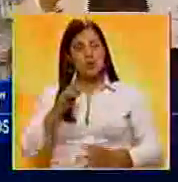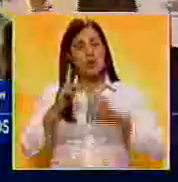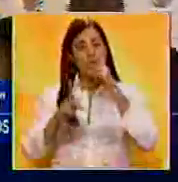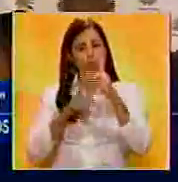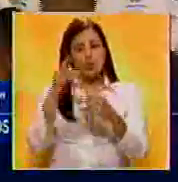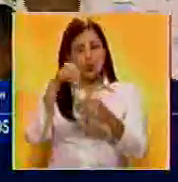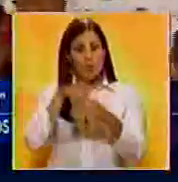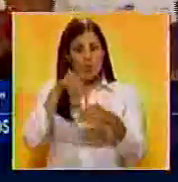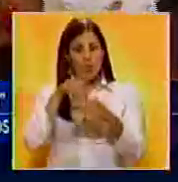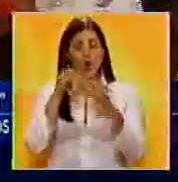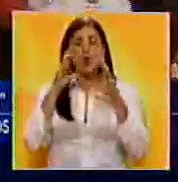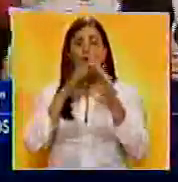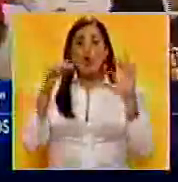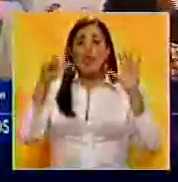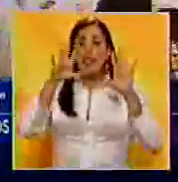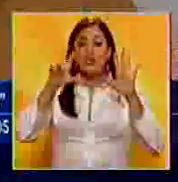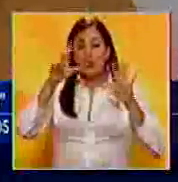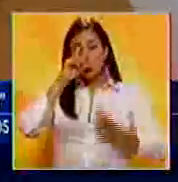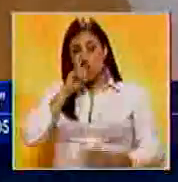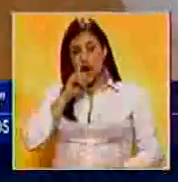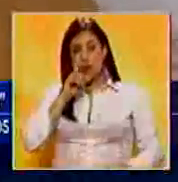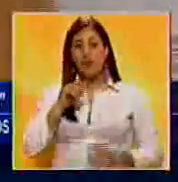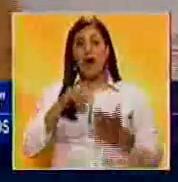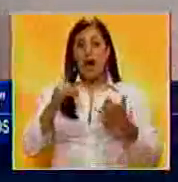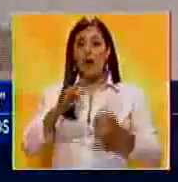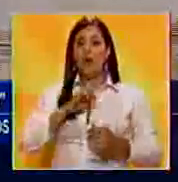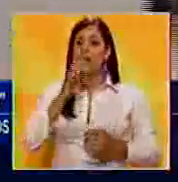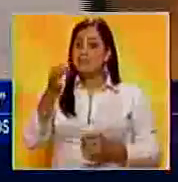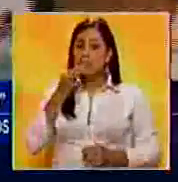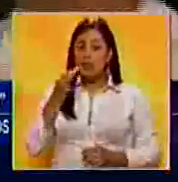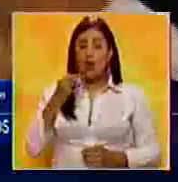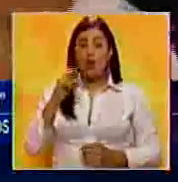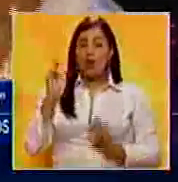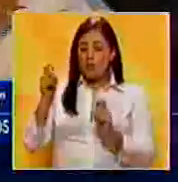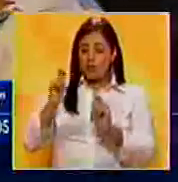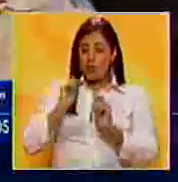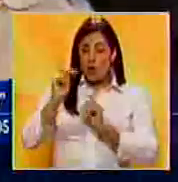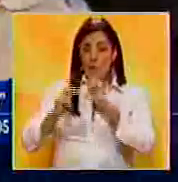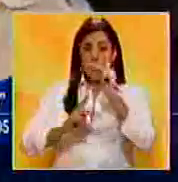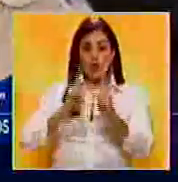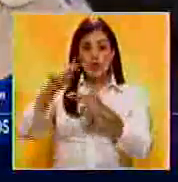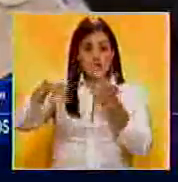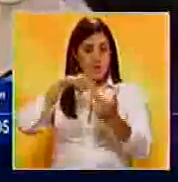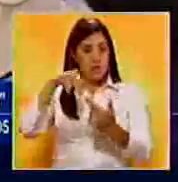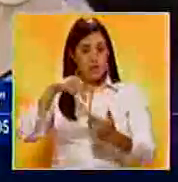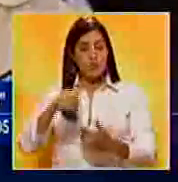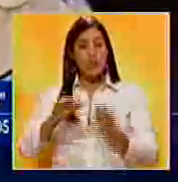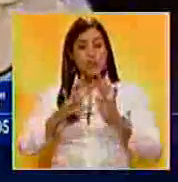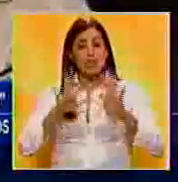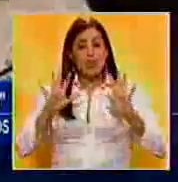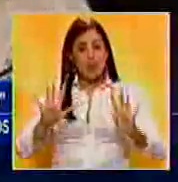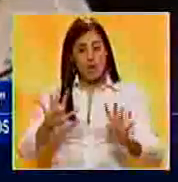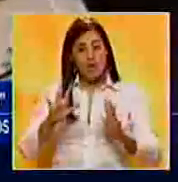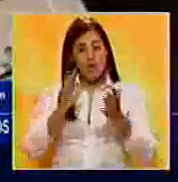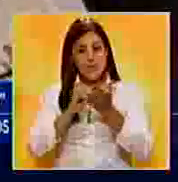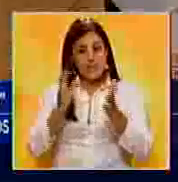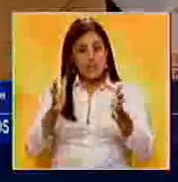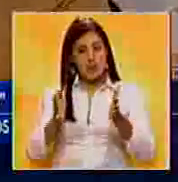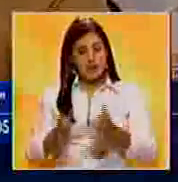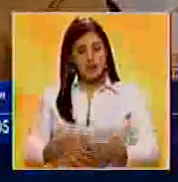procesos electorales en 18 años, de los cuales indicó, se adjudica el proceso revolucionario, 19 victorias.